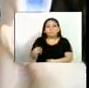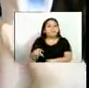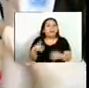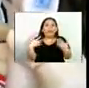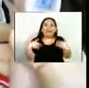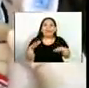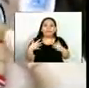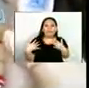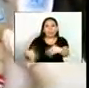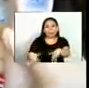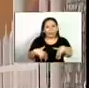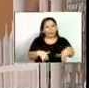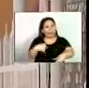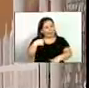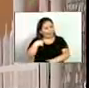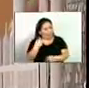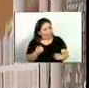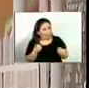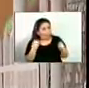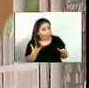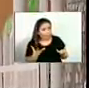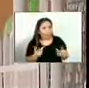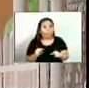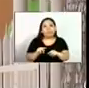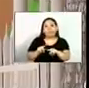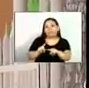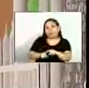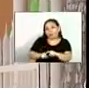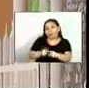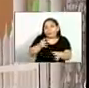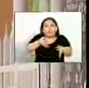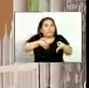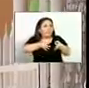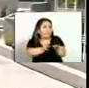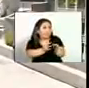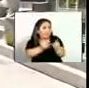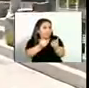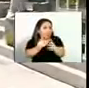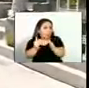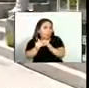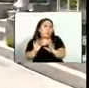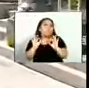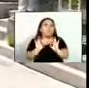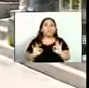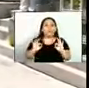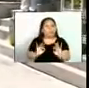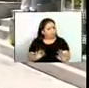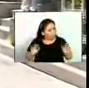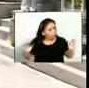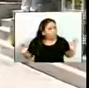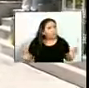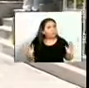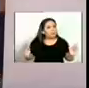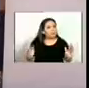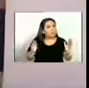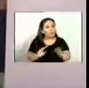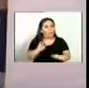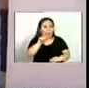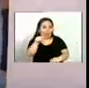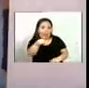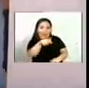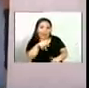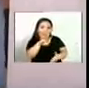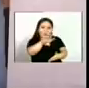como un juego. Lo cierto es que de una u otra manera decidió impulsar medidas para evitar que el virus siga